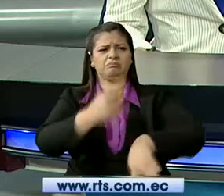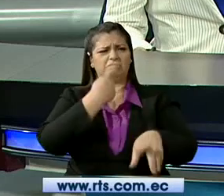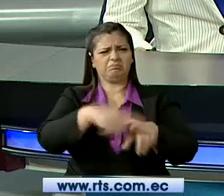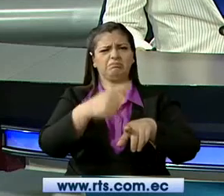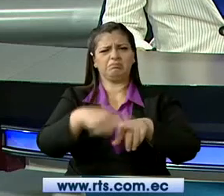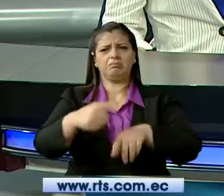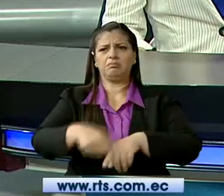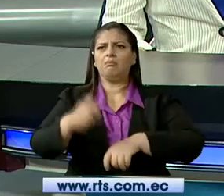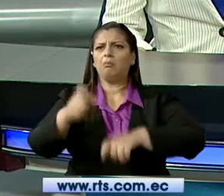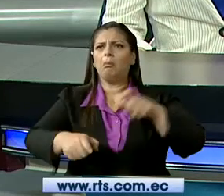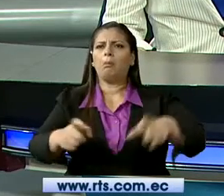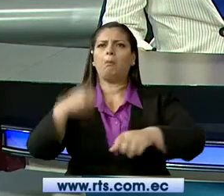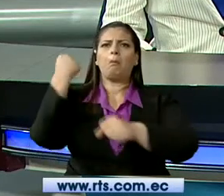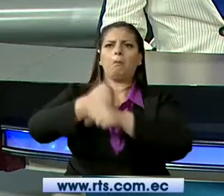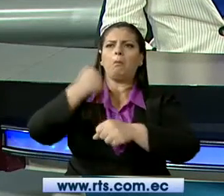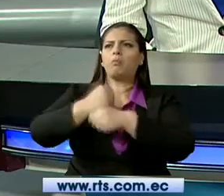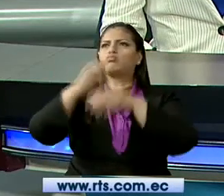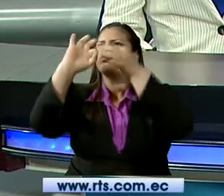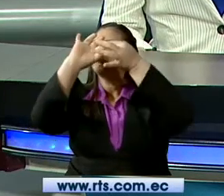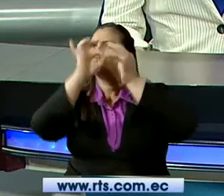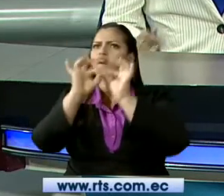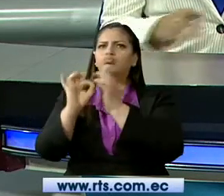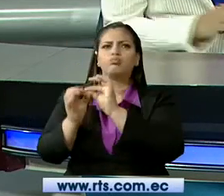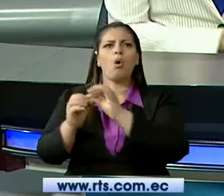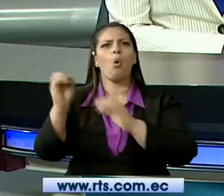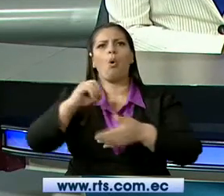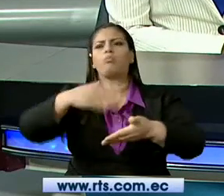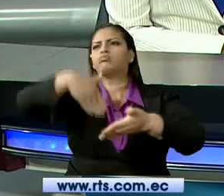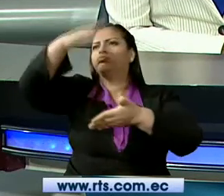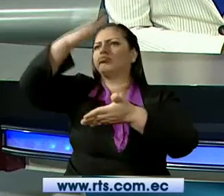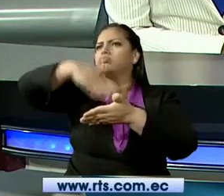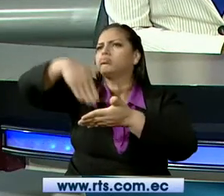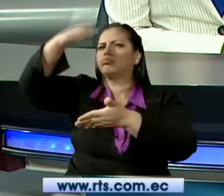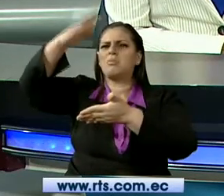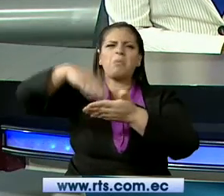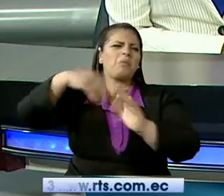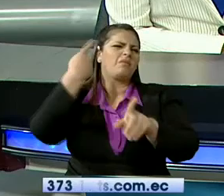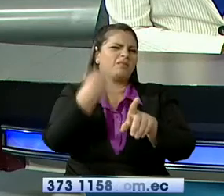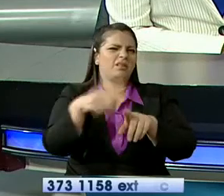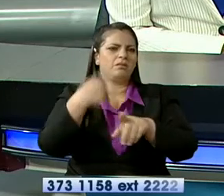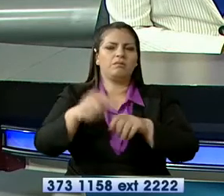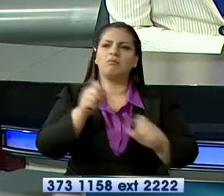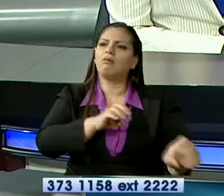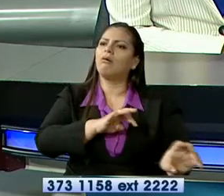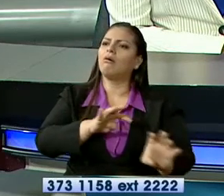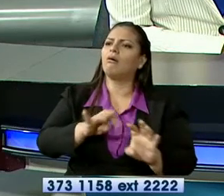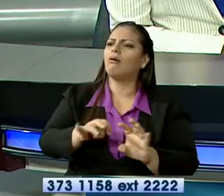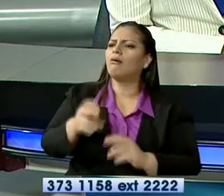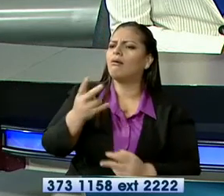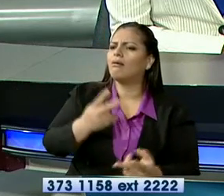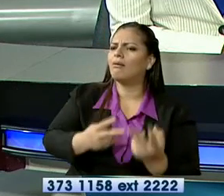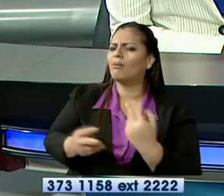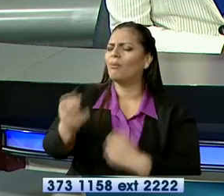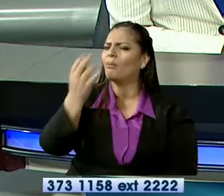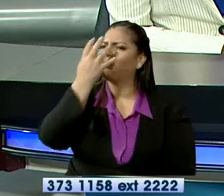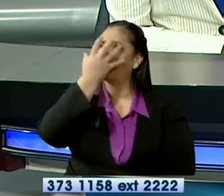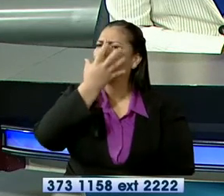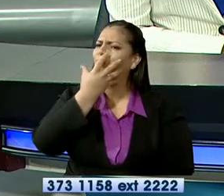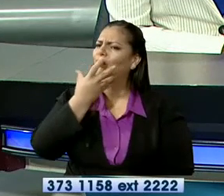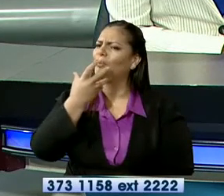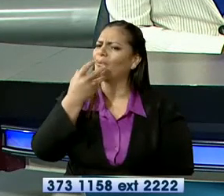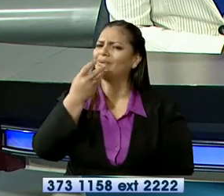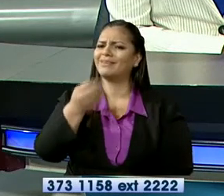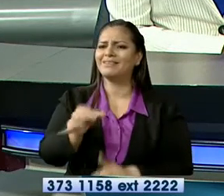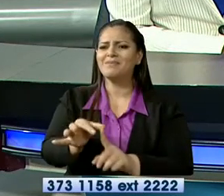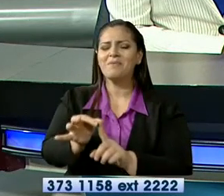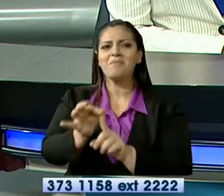de forma permanente. Las esculturas de especies endémicas de la urbe porteña brindan un toque especial y llenan